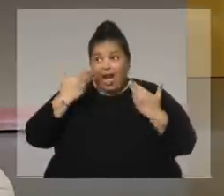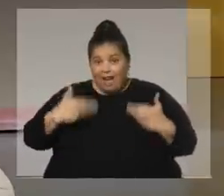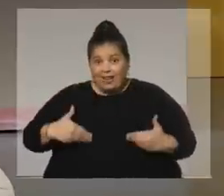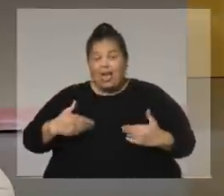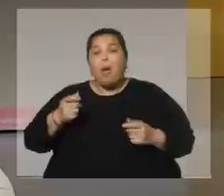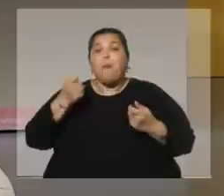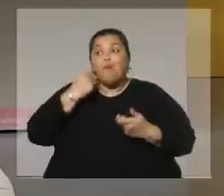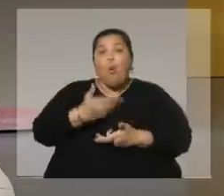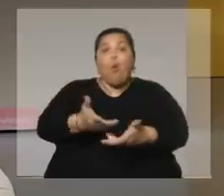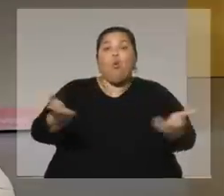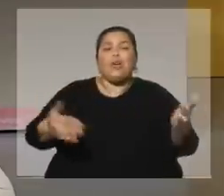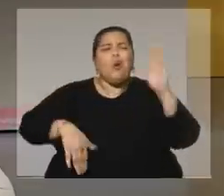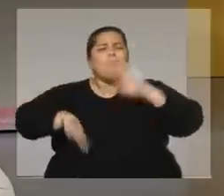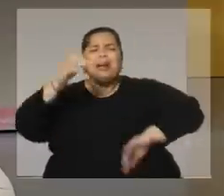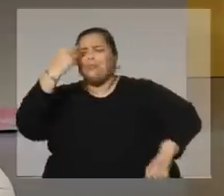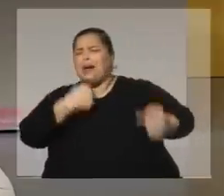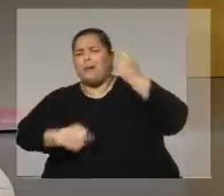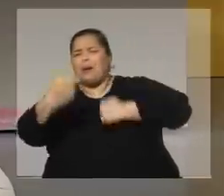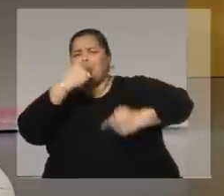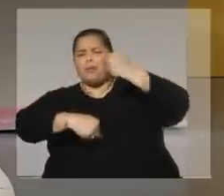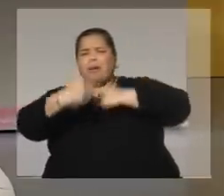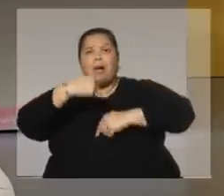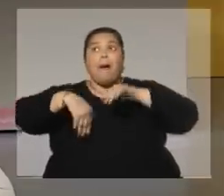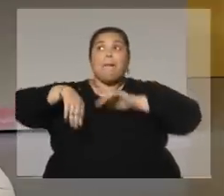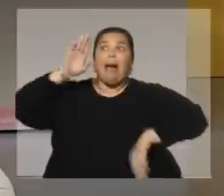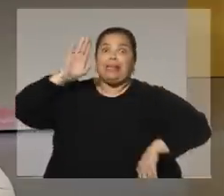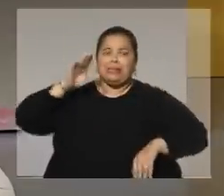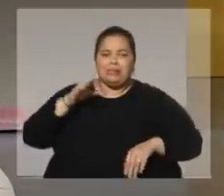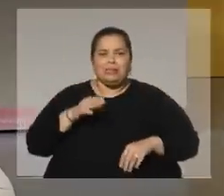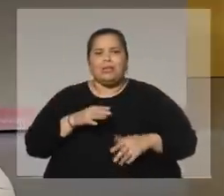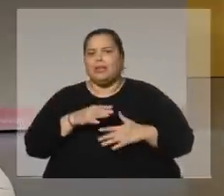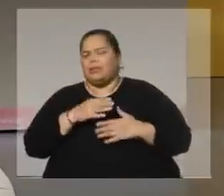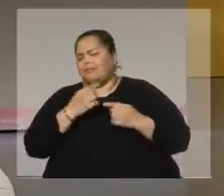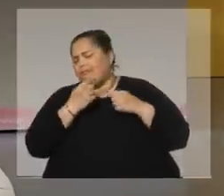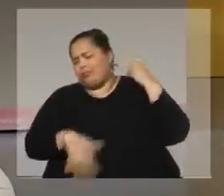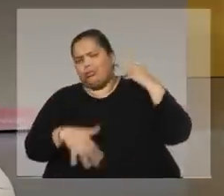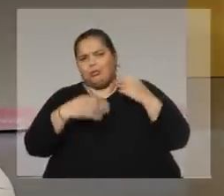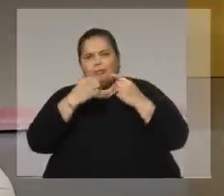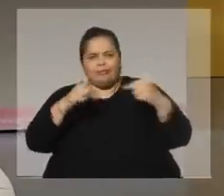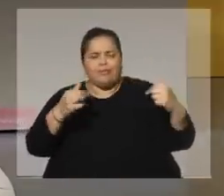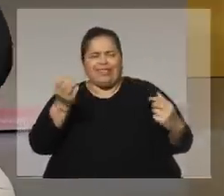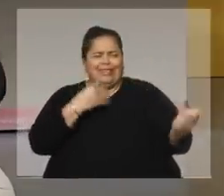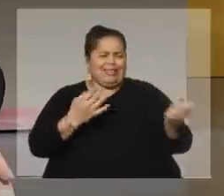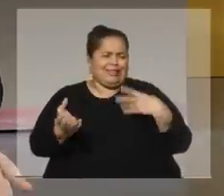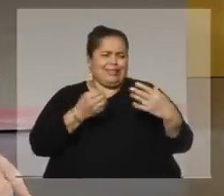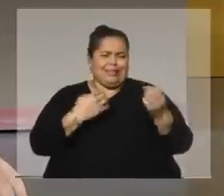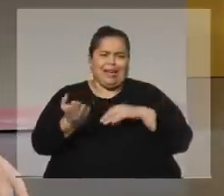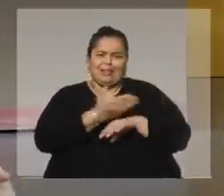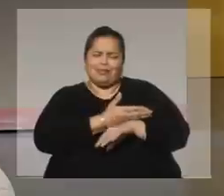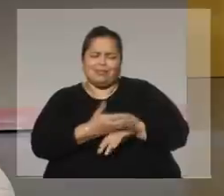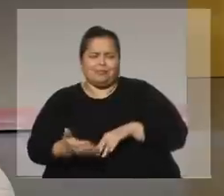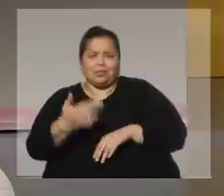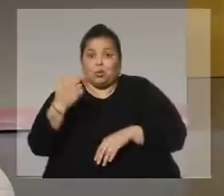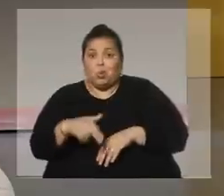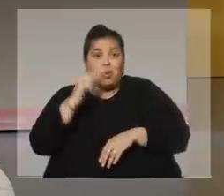cibernético o un personaje público con el que le hacen las críticas que me han hecho durante todo este tiempo.